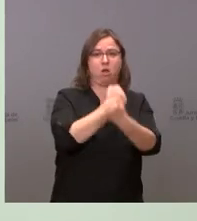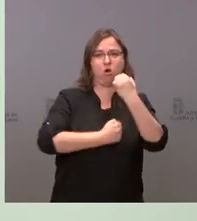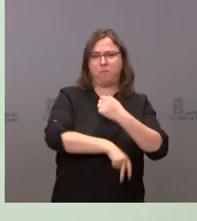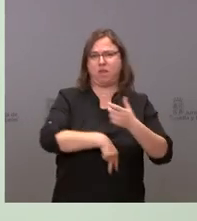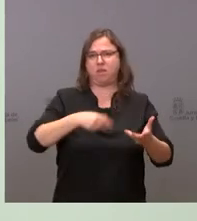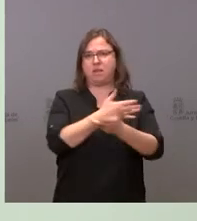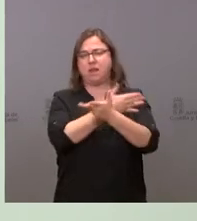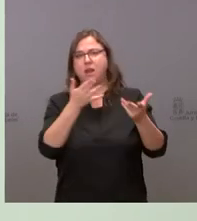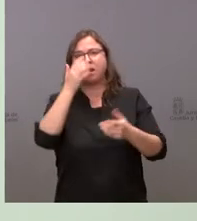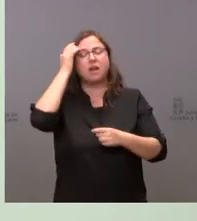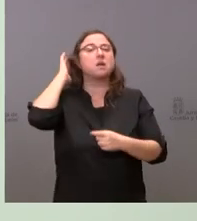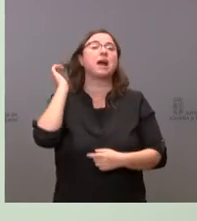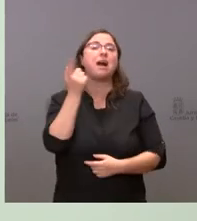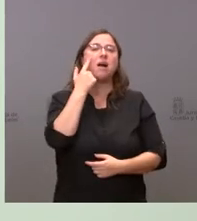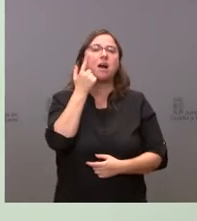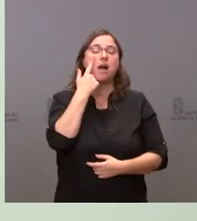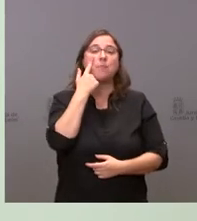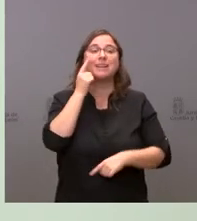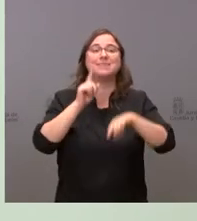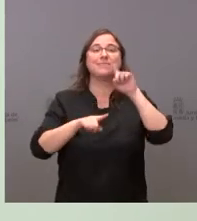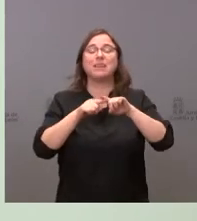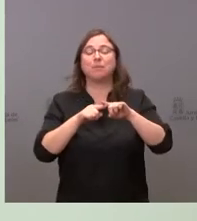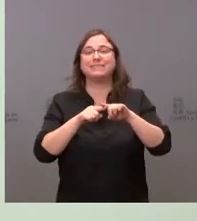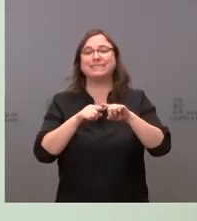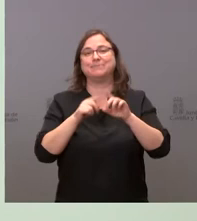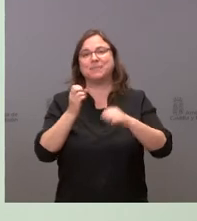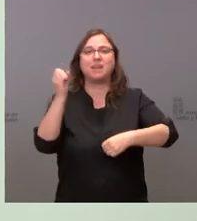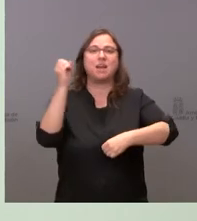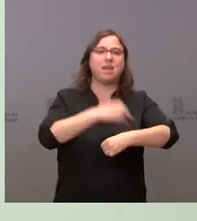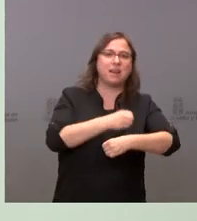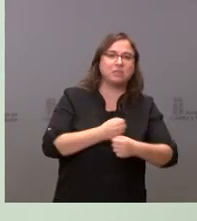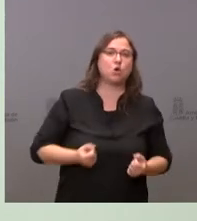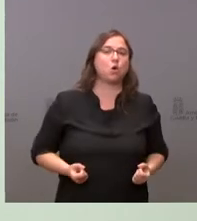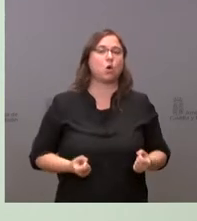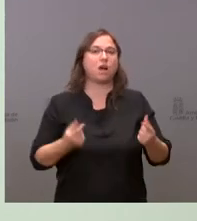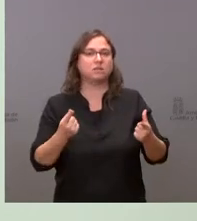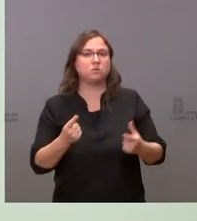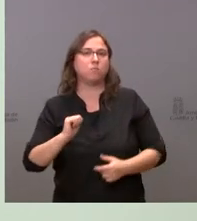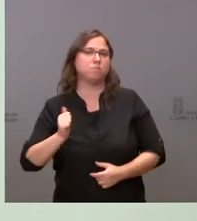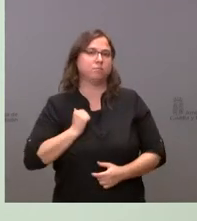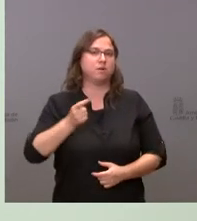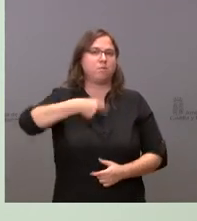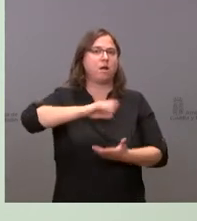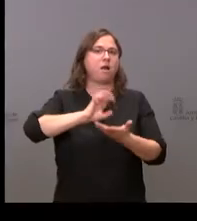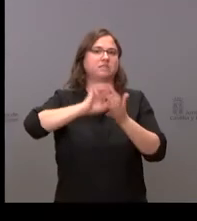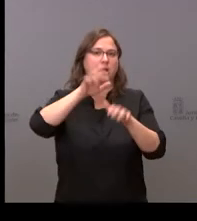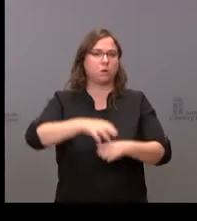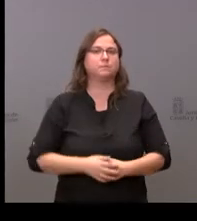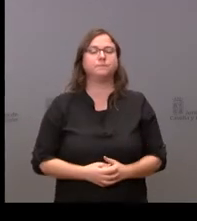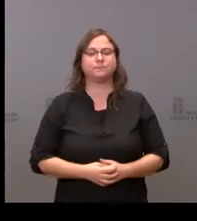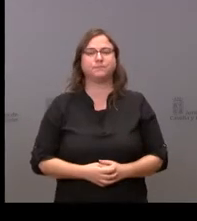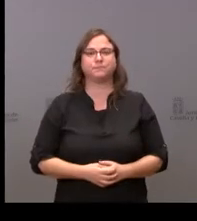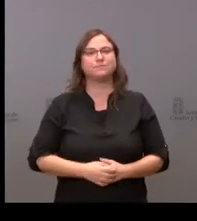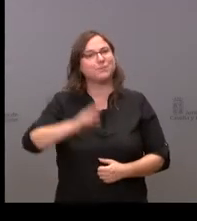van a responder a una política de ingresos y de gastos que va a ser útil para la comunidad de Castilla y León. Hola,